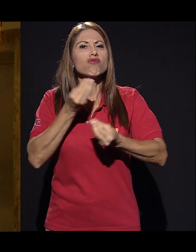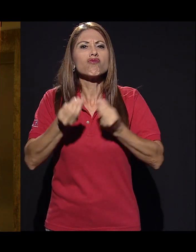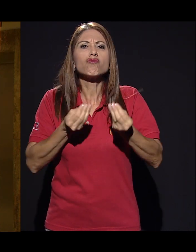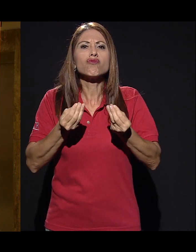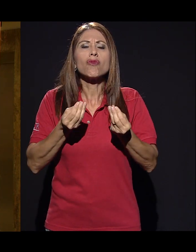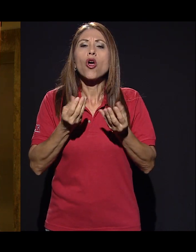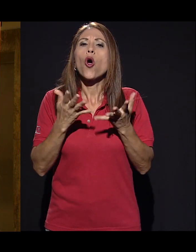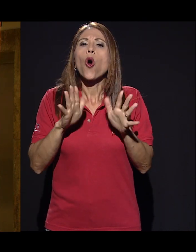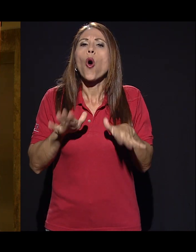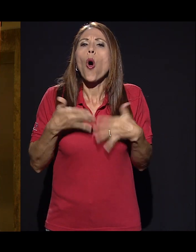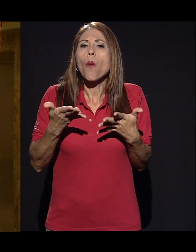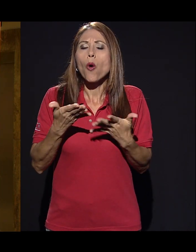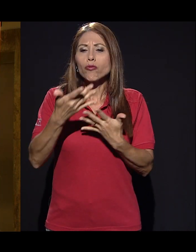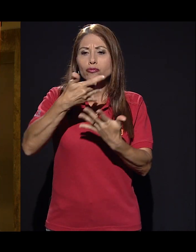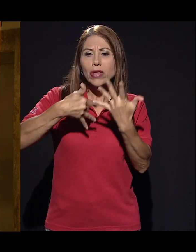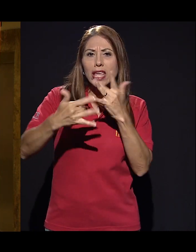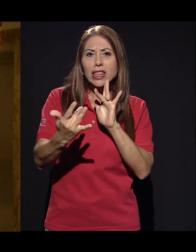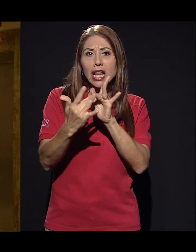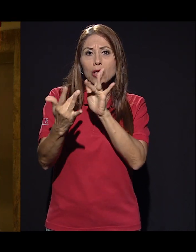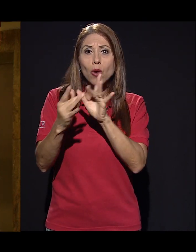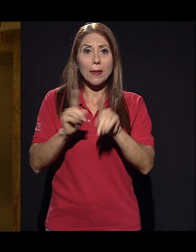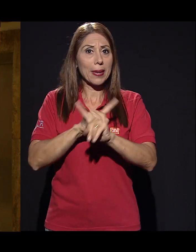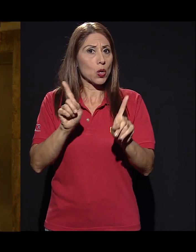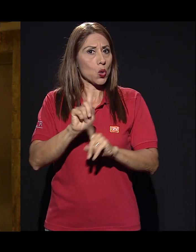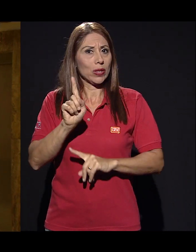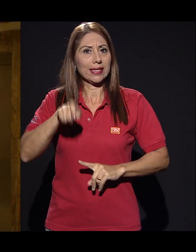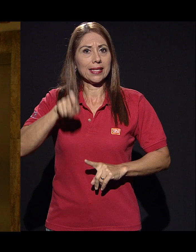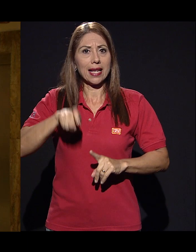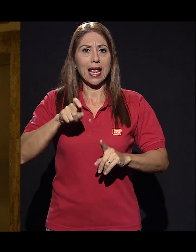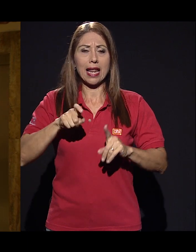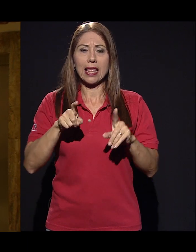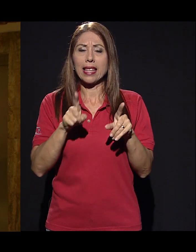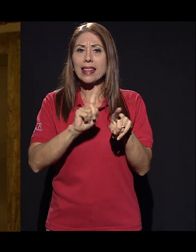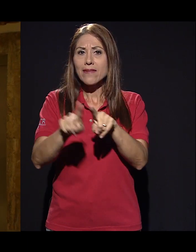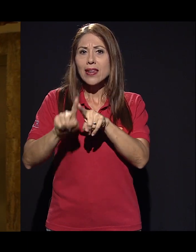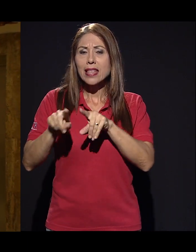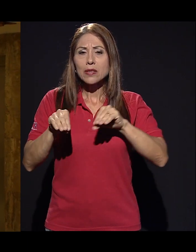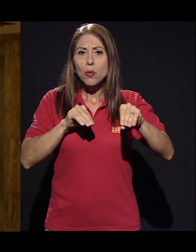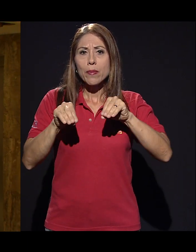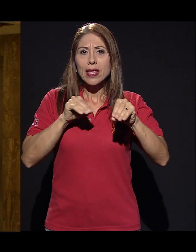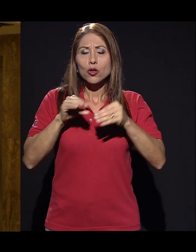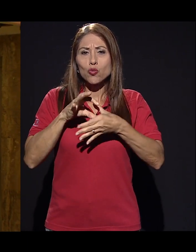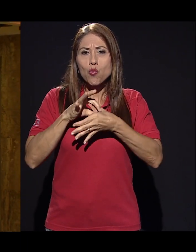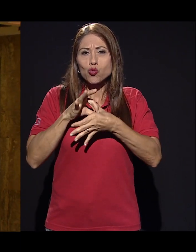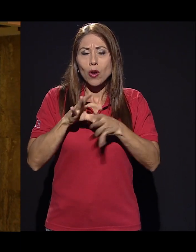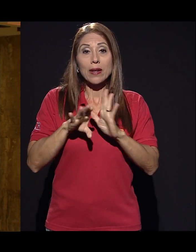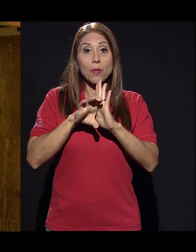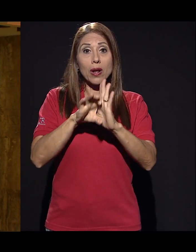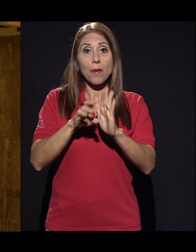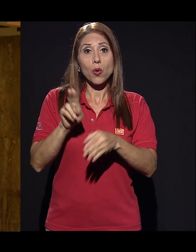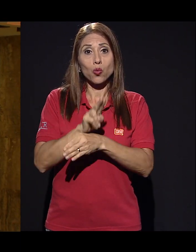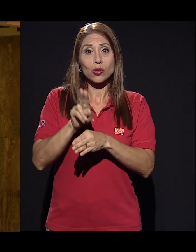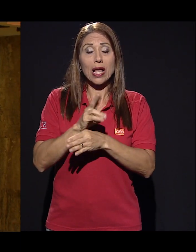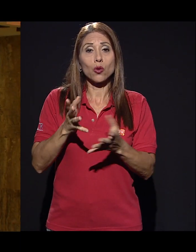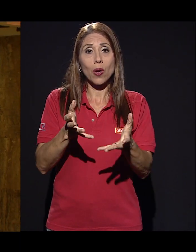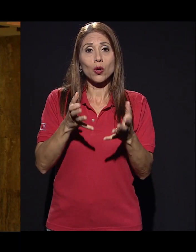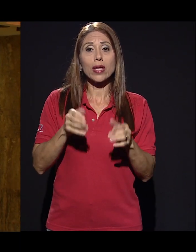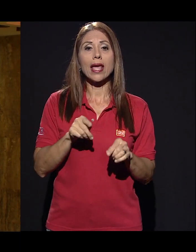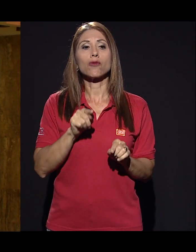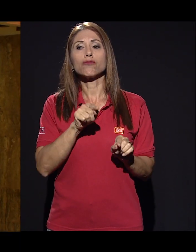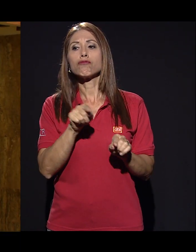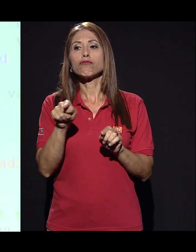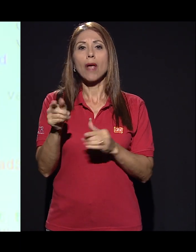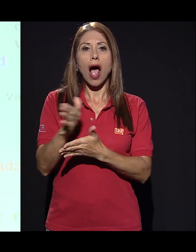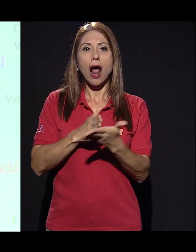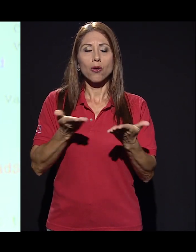incluir cómo interactuar sin tener que hacer todas las contracciones musculares, usando movimientos de cuando quiero señalar a algo.